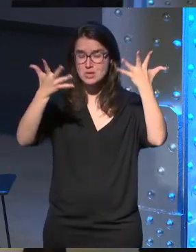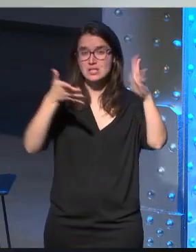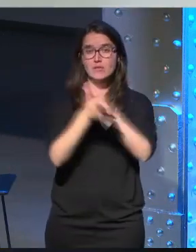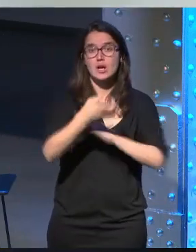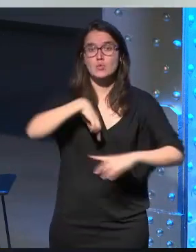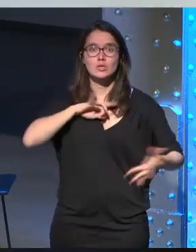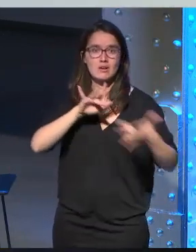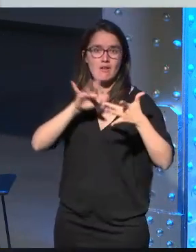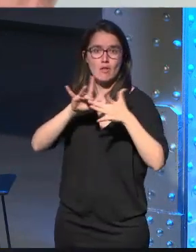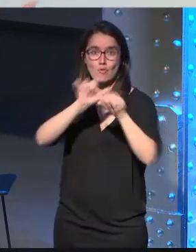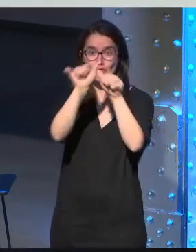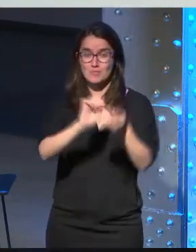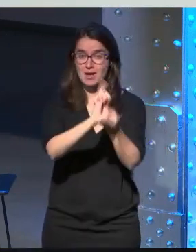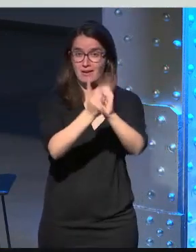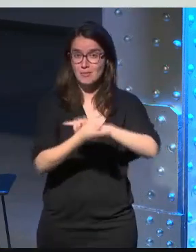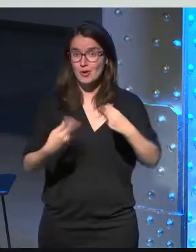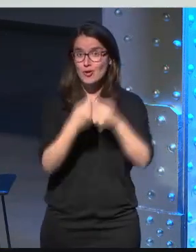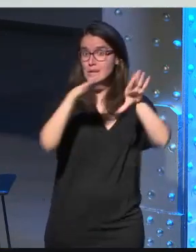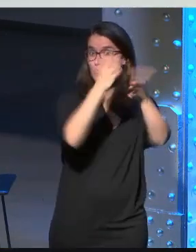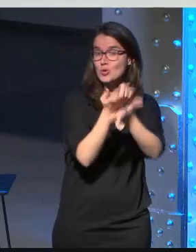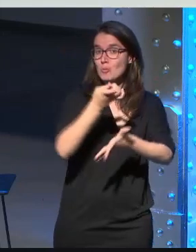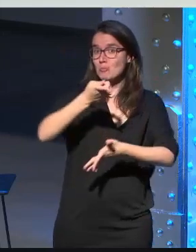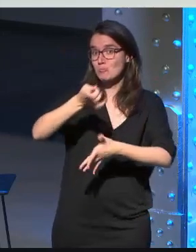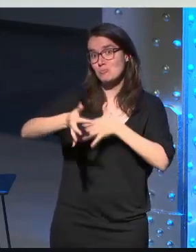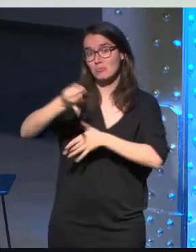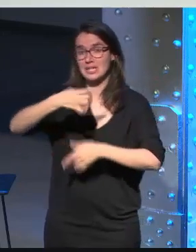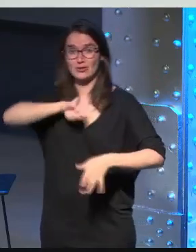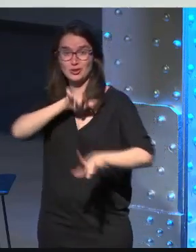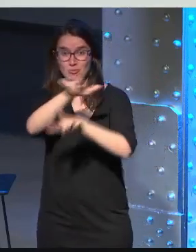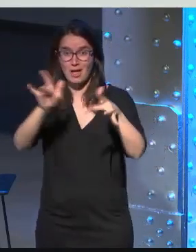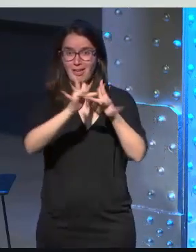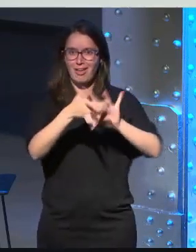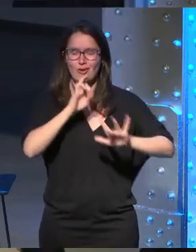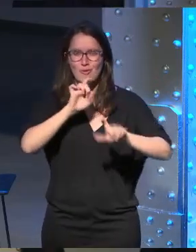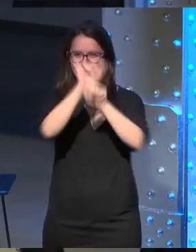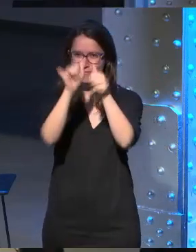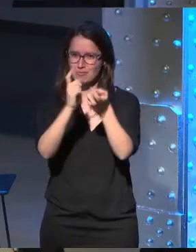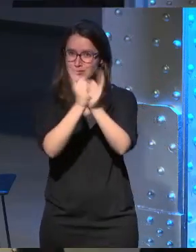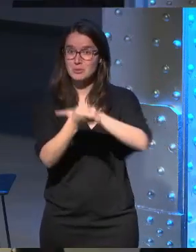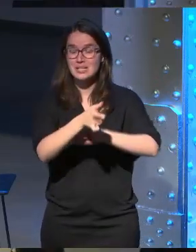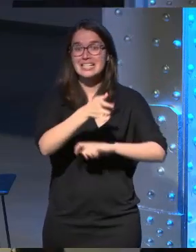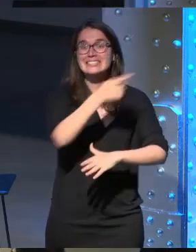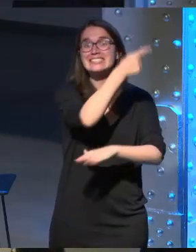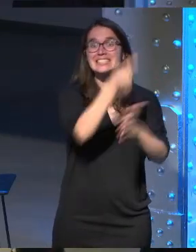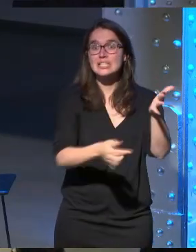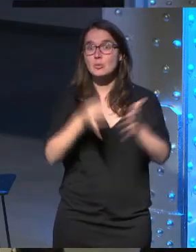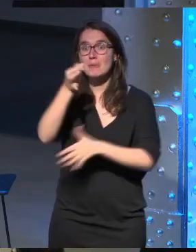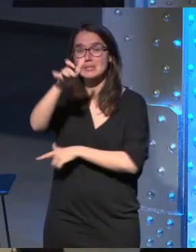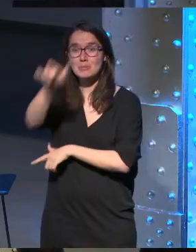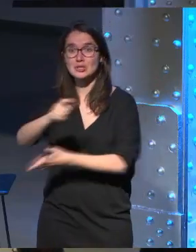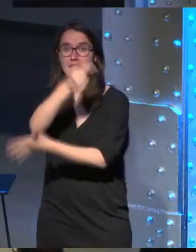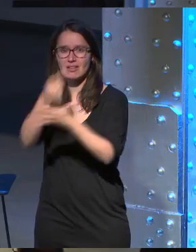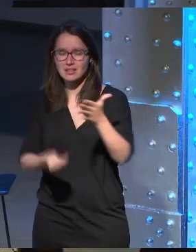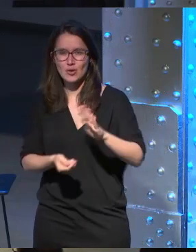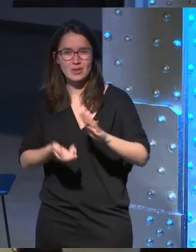way we are in are in the world and between us And the design and the designers are called to play a